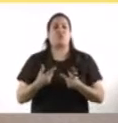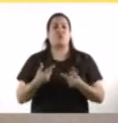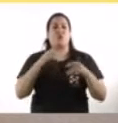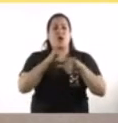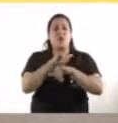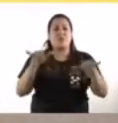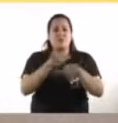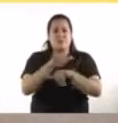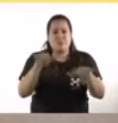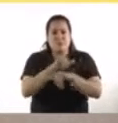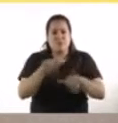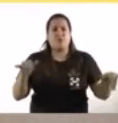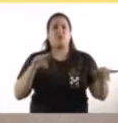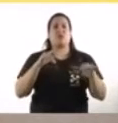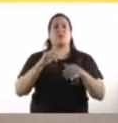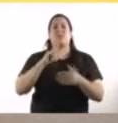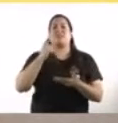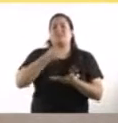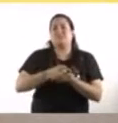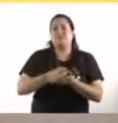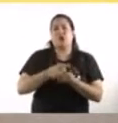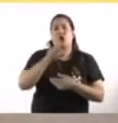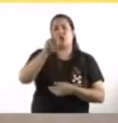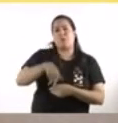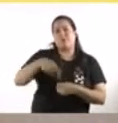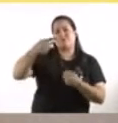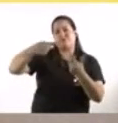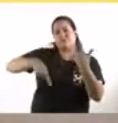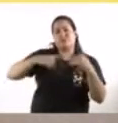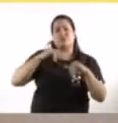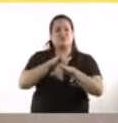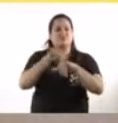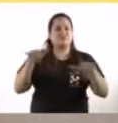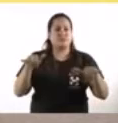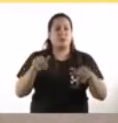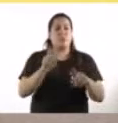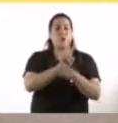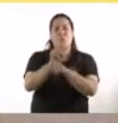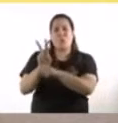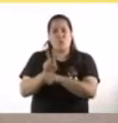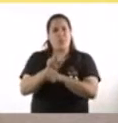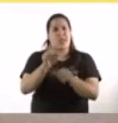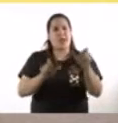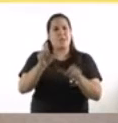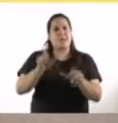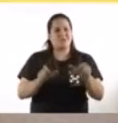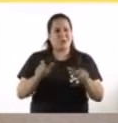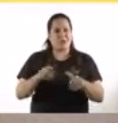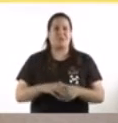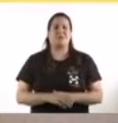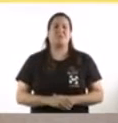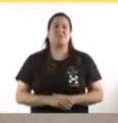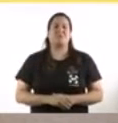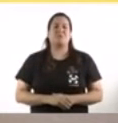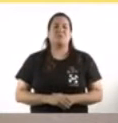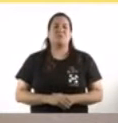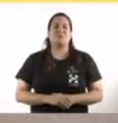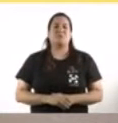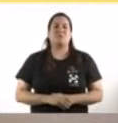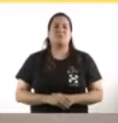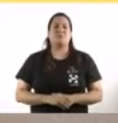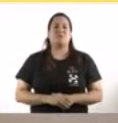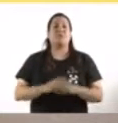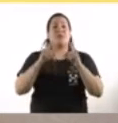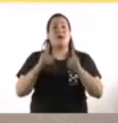información y las medidas que vamos tomando para poder cuidar a los vecinos y vecinas de la Ciudad de Buenos Aires. Y, por supuesto,